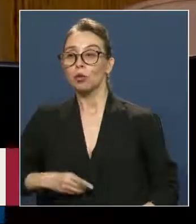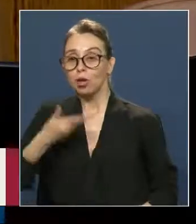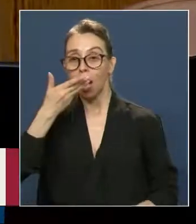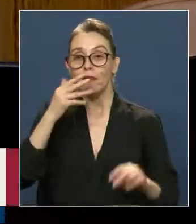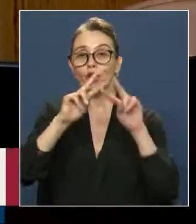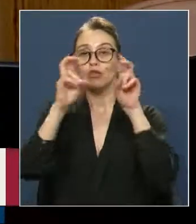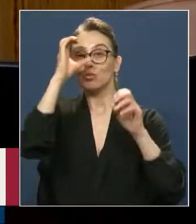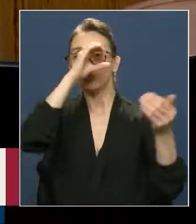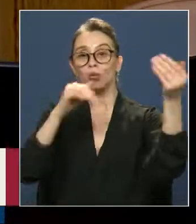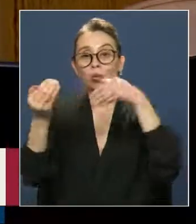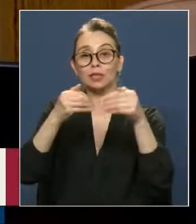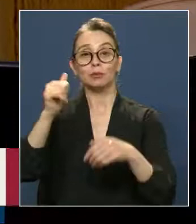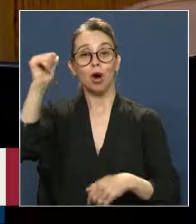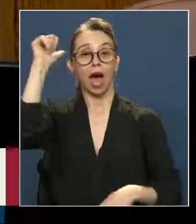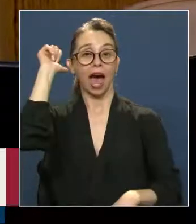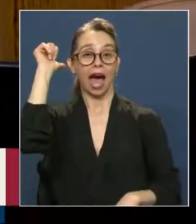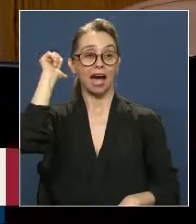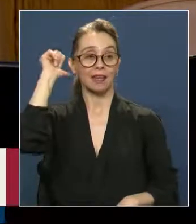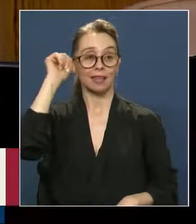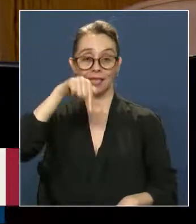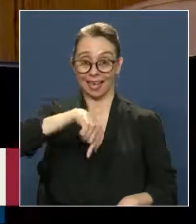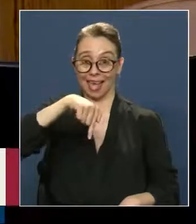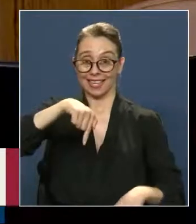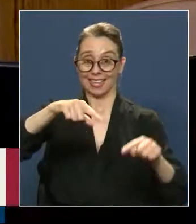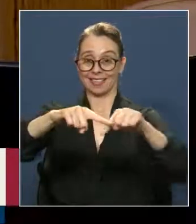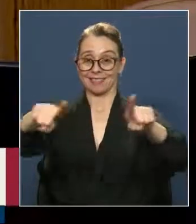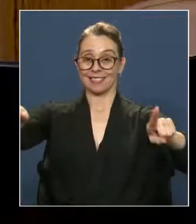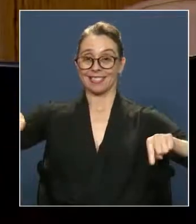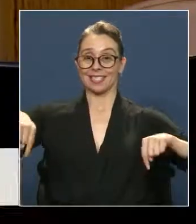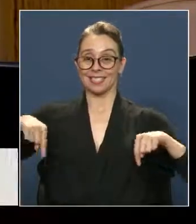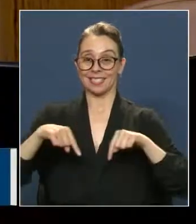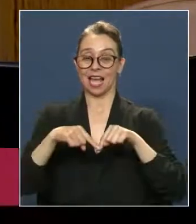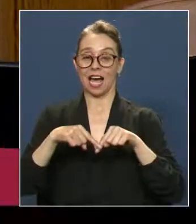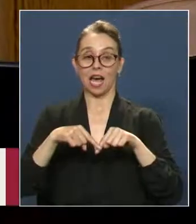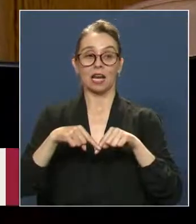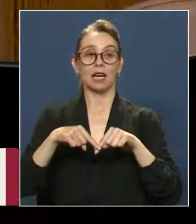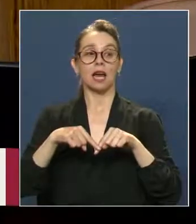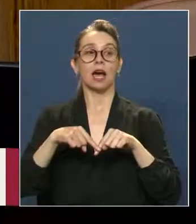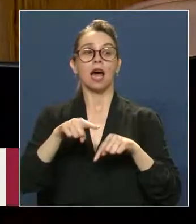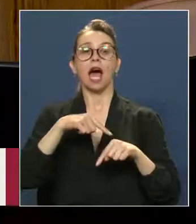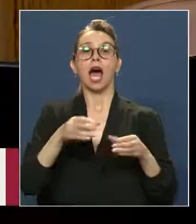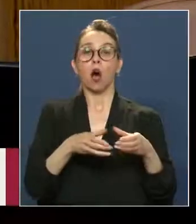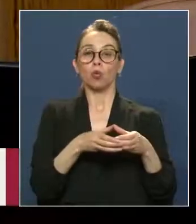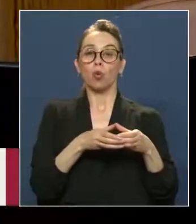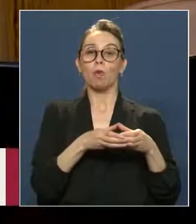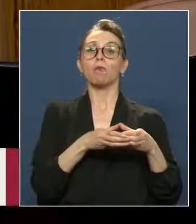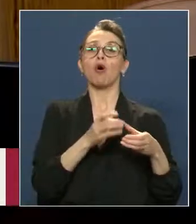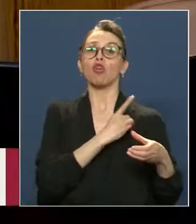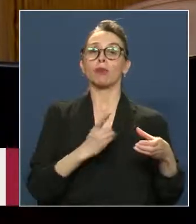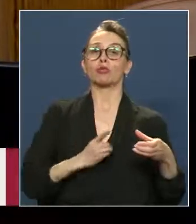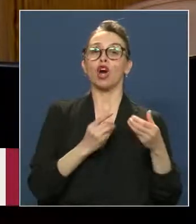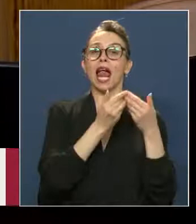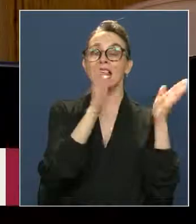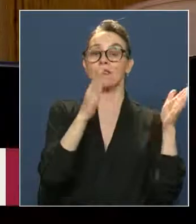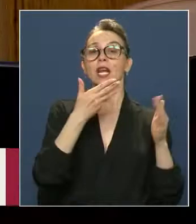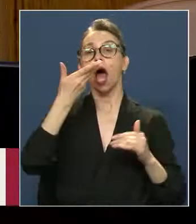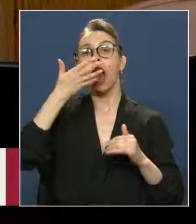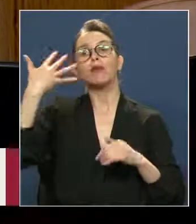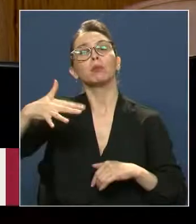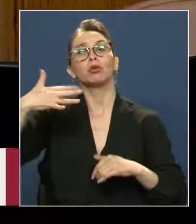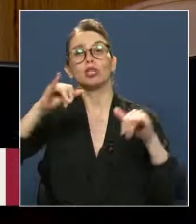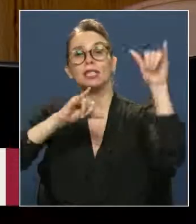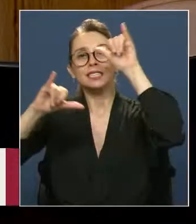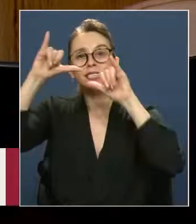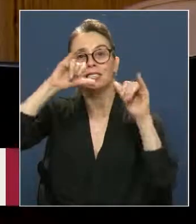turismo. Y ayer acá en esta sala, los liberales hablábamos de la importancia que tiene la ciencia y la tecnología